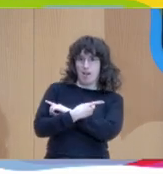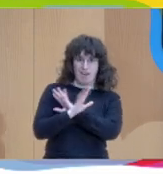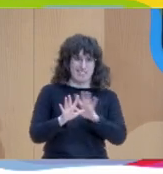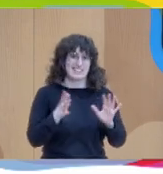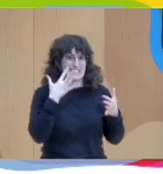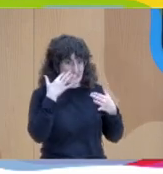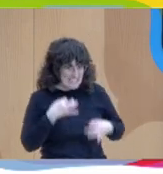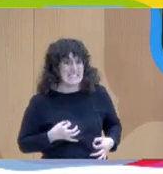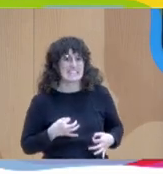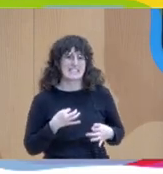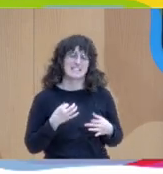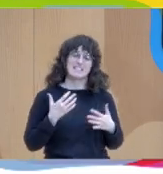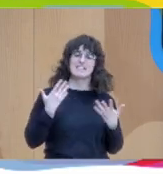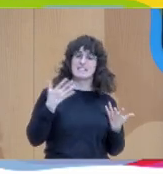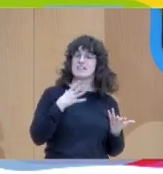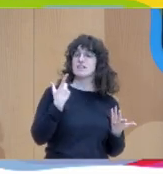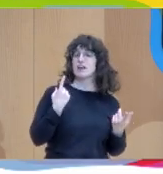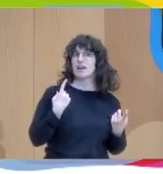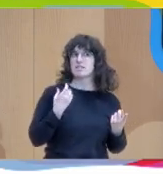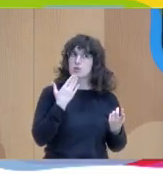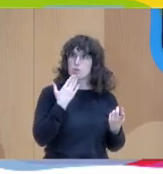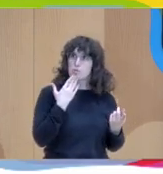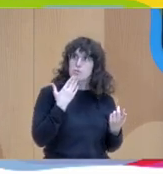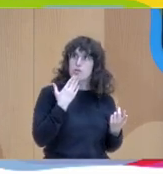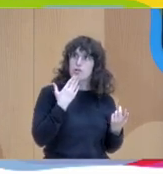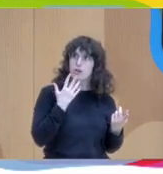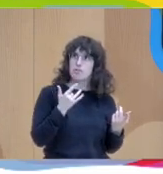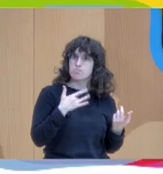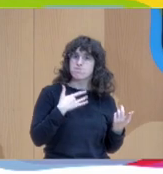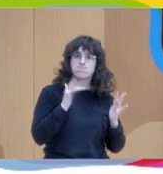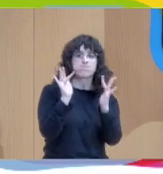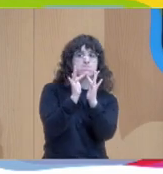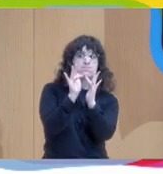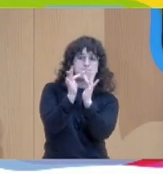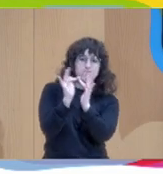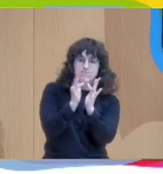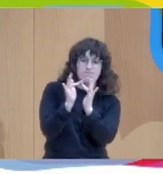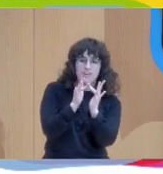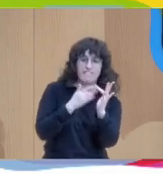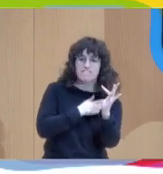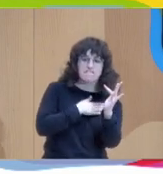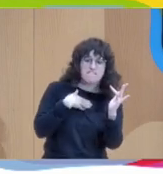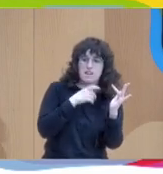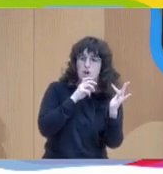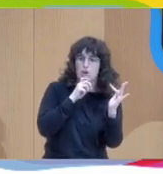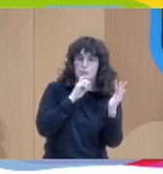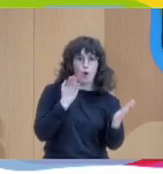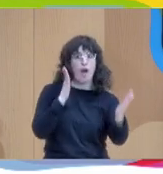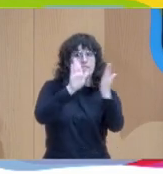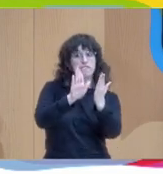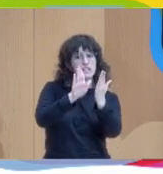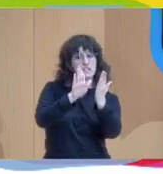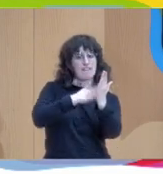tomar la decisión de cómo quieres tú interactuar e interaccionar y enfrentarte a cuando tienes que